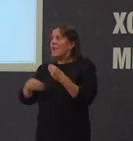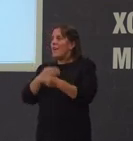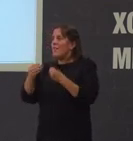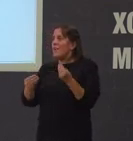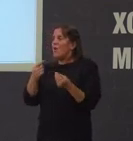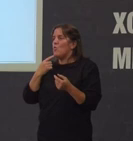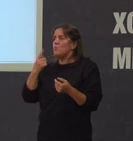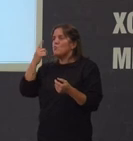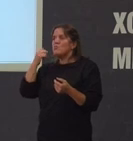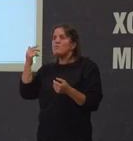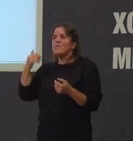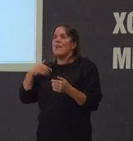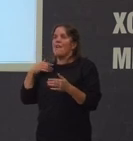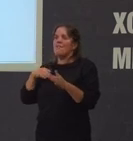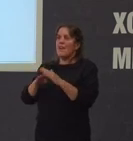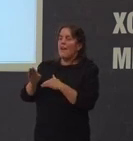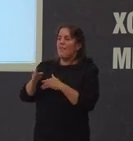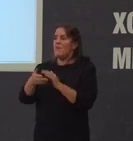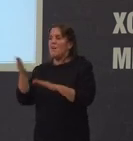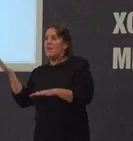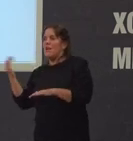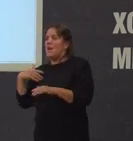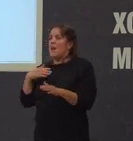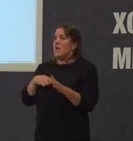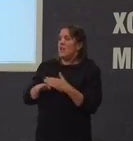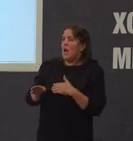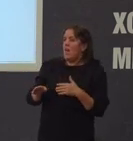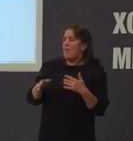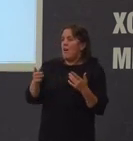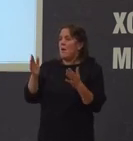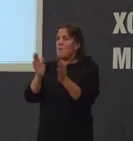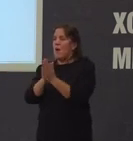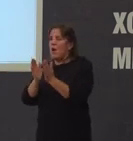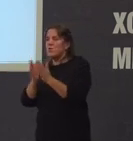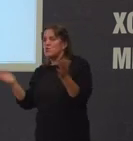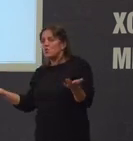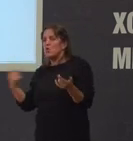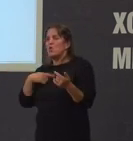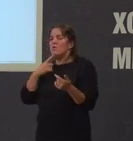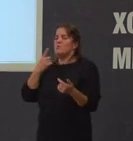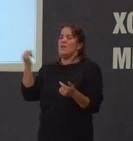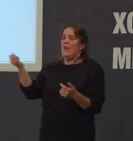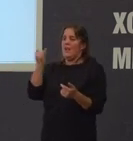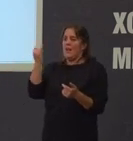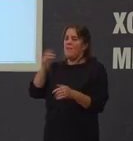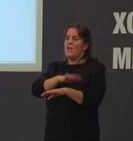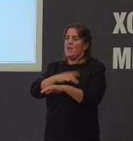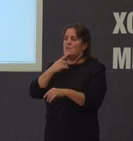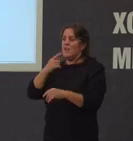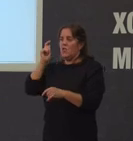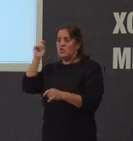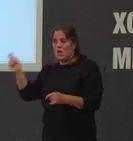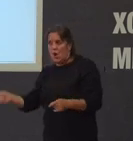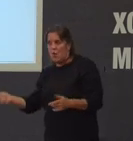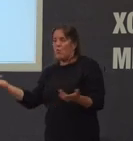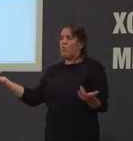digamos de entrada seguro que os suena entrada aplauso al jefe del Estado saludo